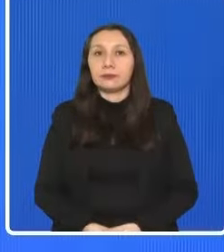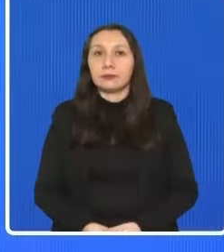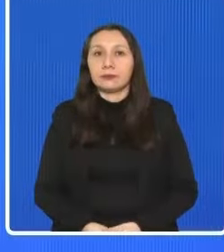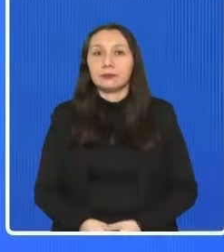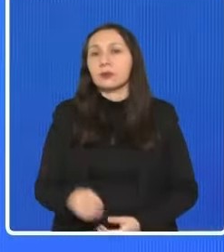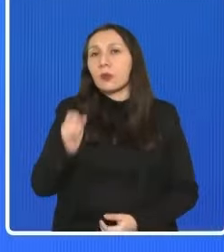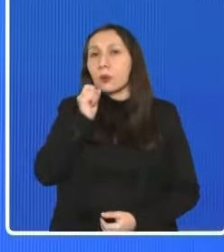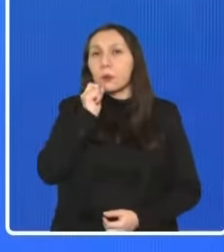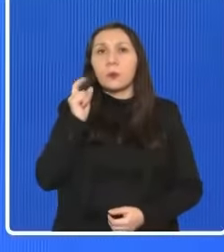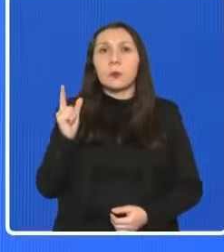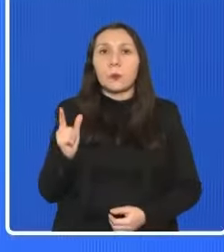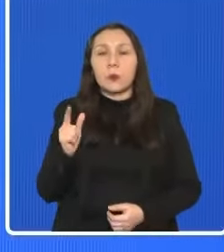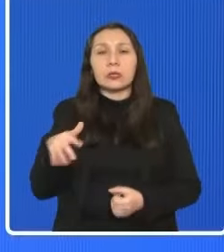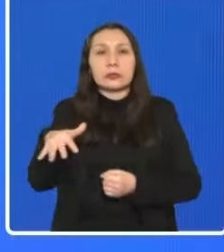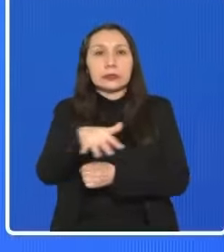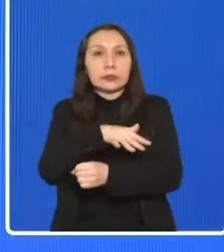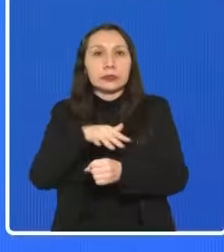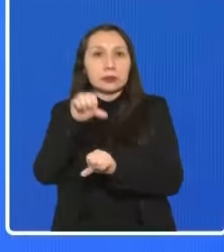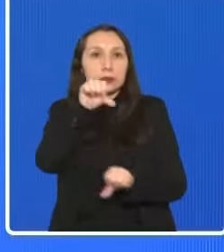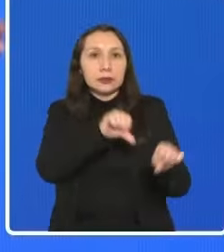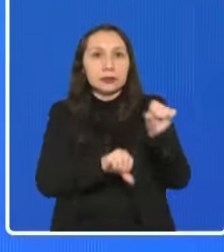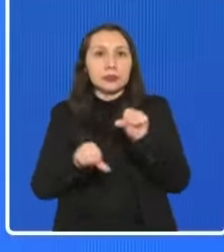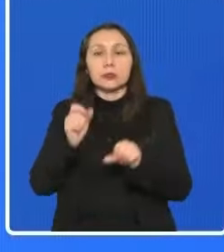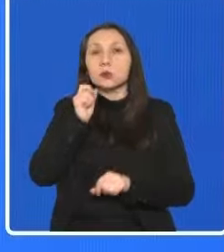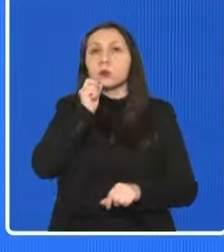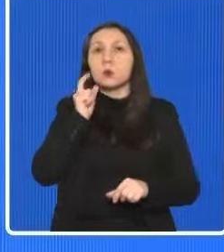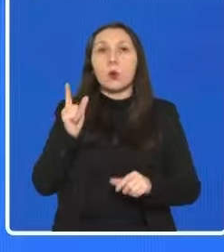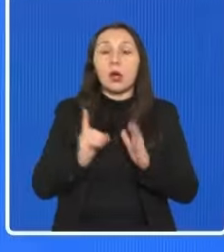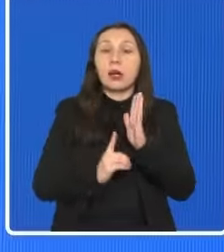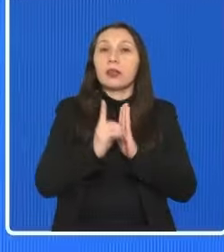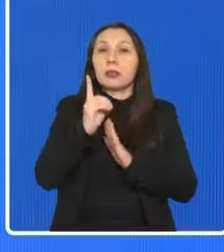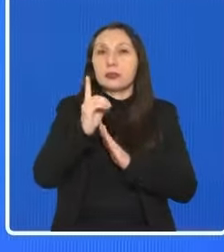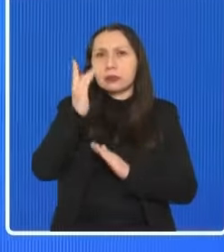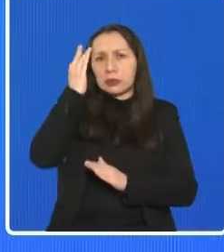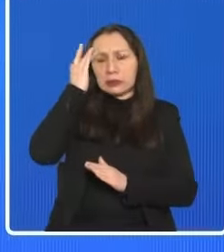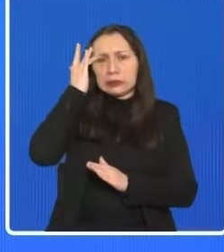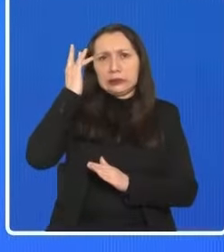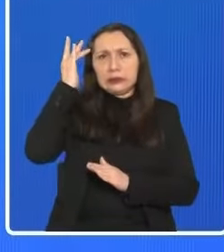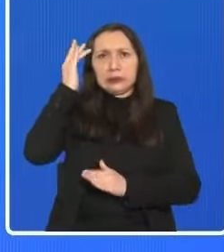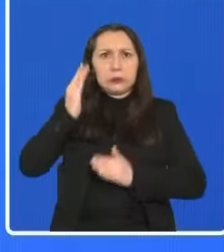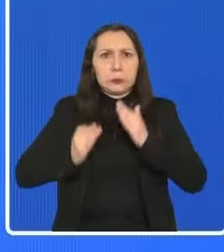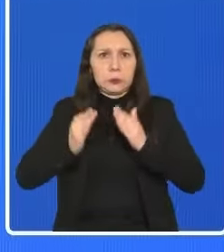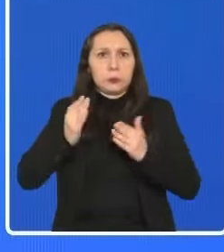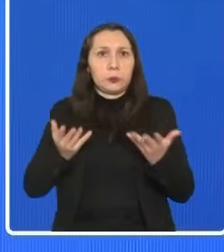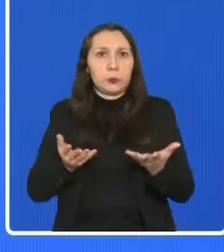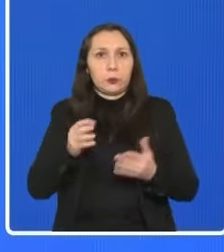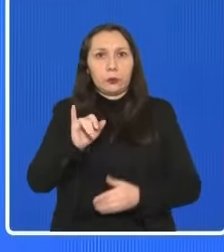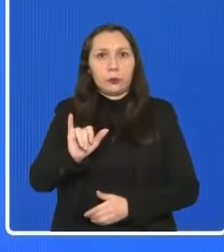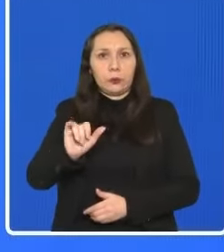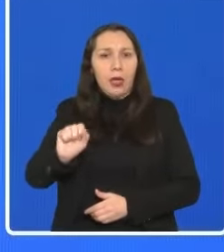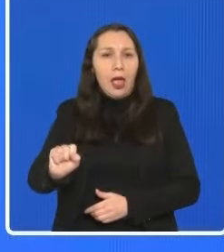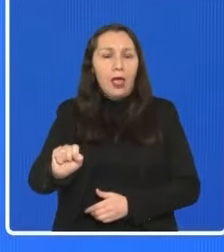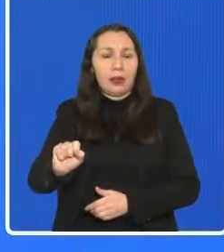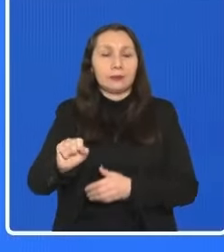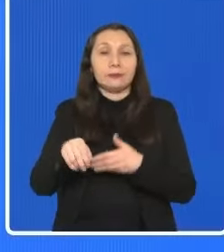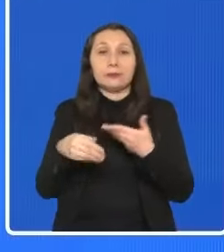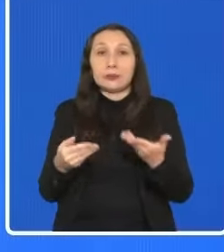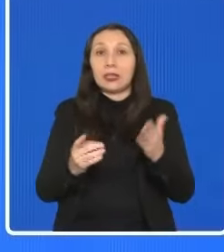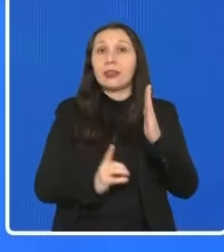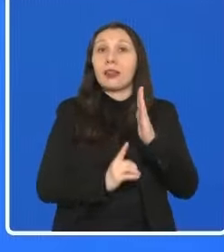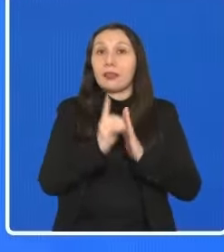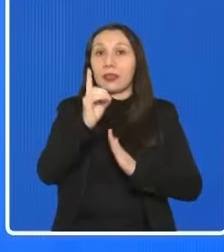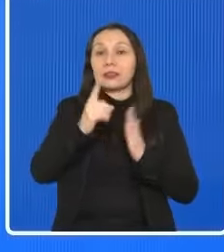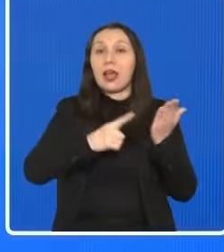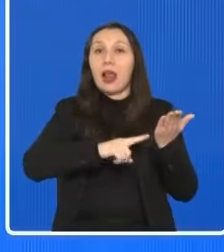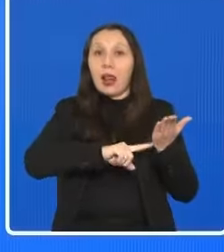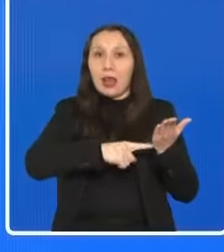¿Cuáles serán las condiciones científicas? ¿Cuál va a haber sido el desarrollo de la inteligencia artificial? Y es que el desarrollo